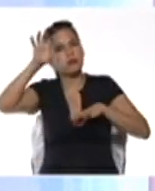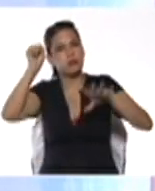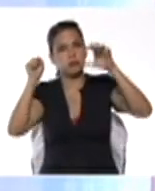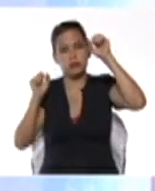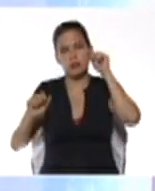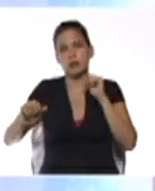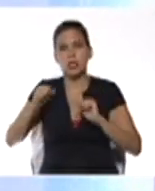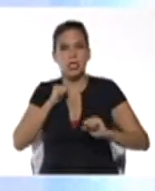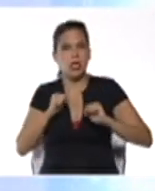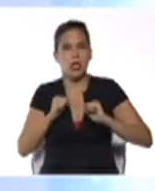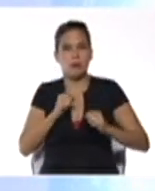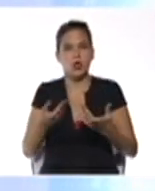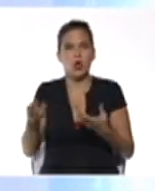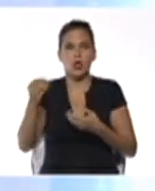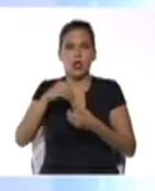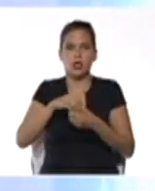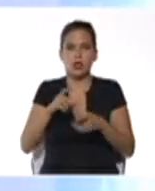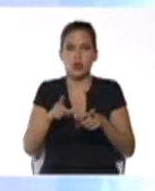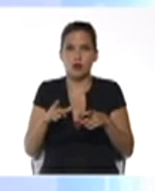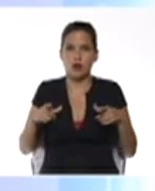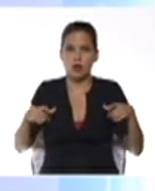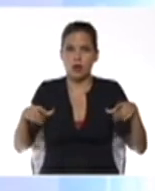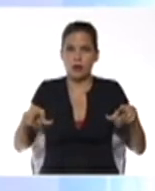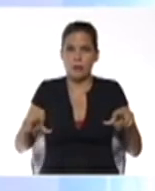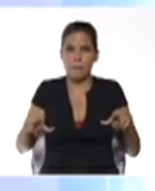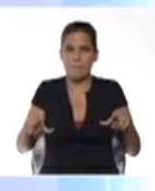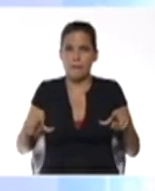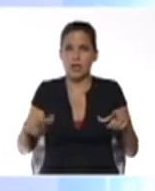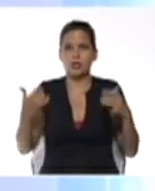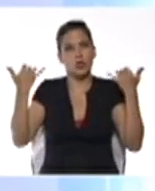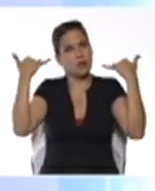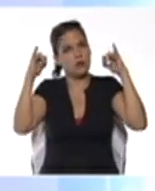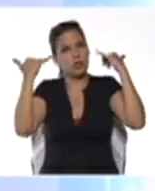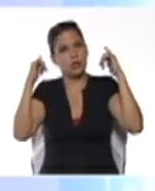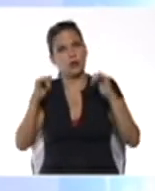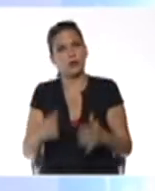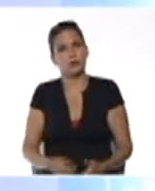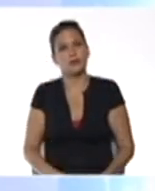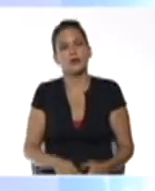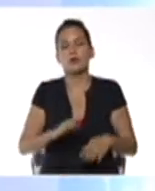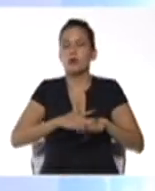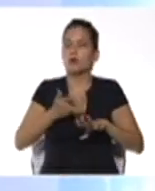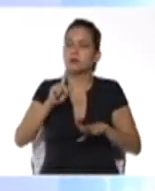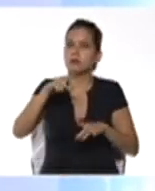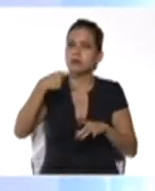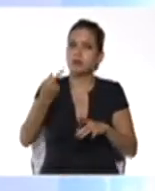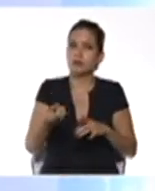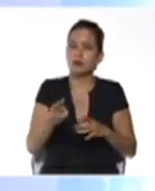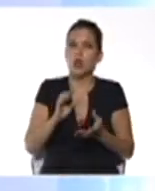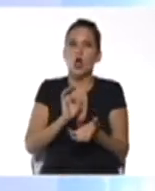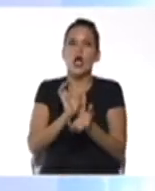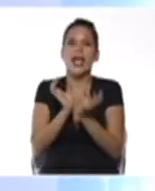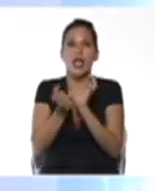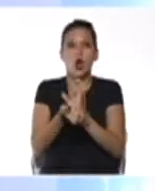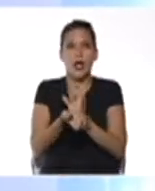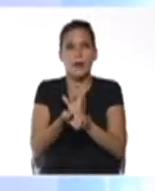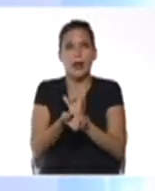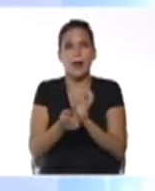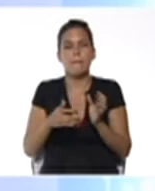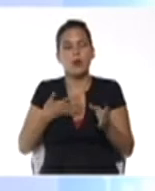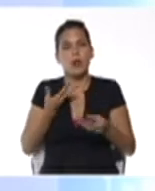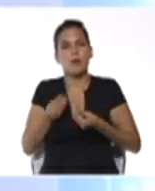dinámico dentro de un entorno intuitivo y divertido por otra parte con GeoGebra podemos realizar